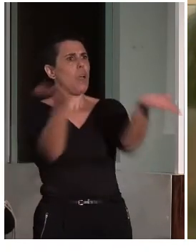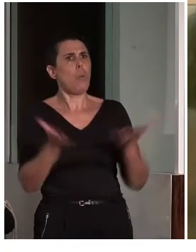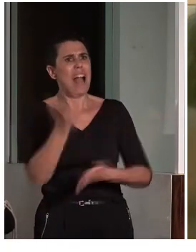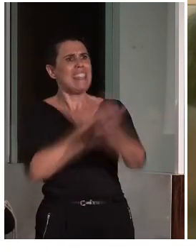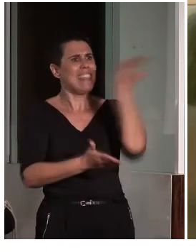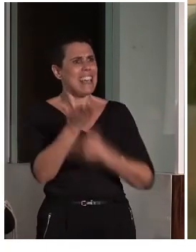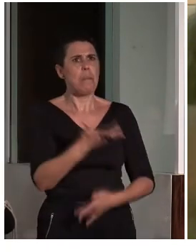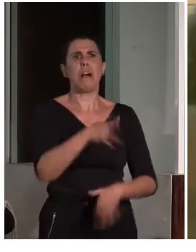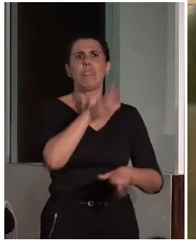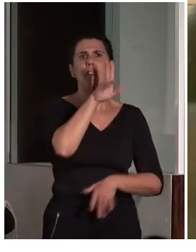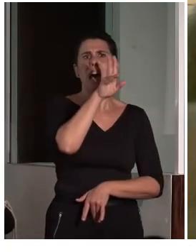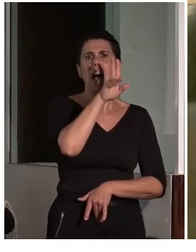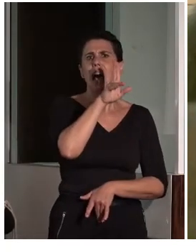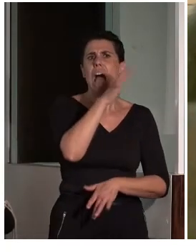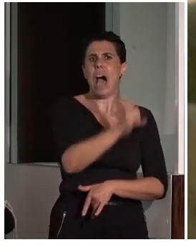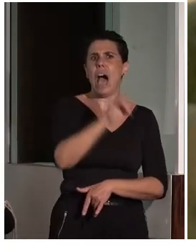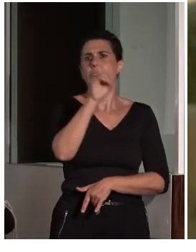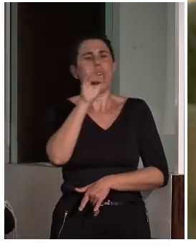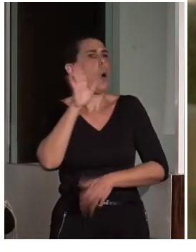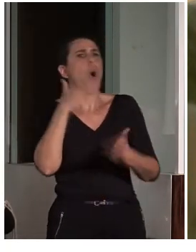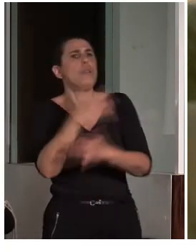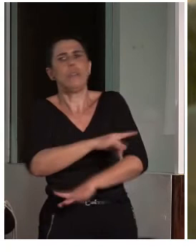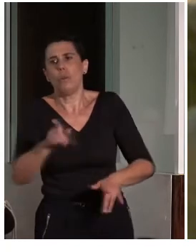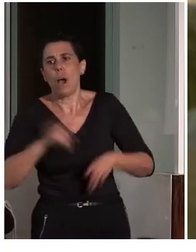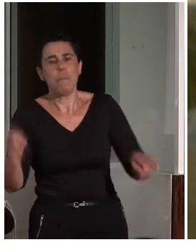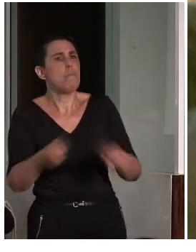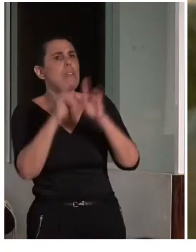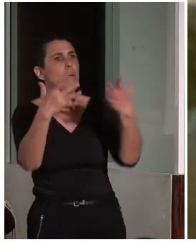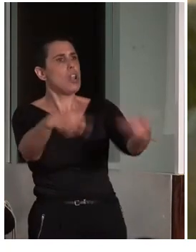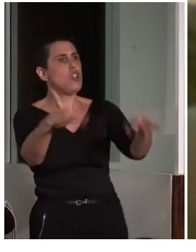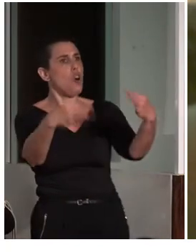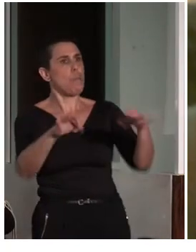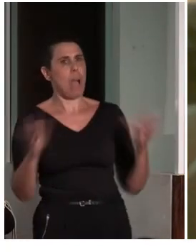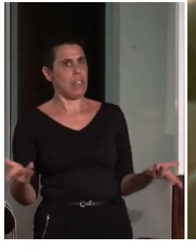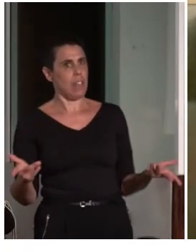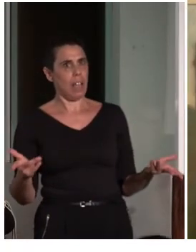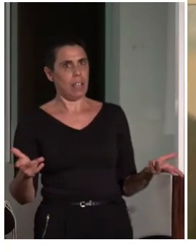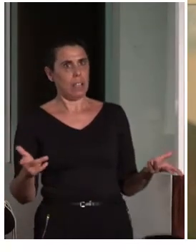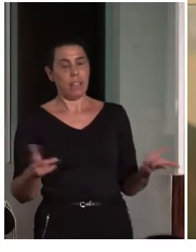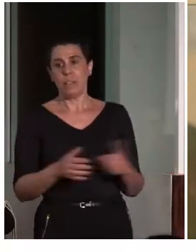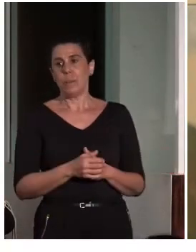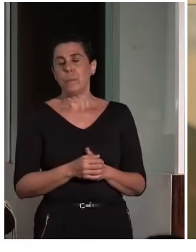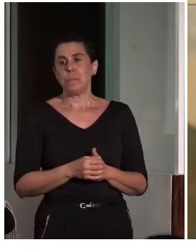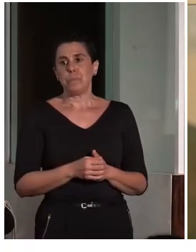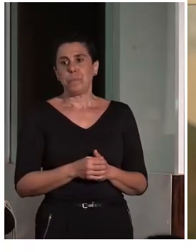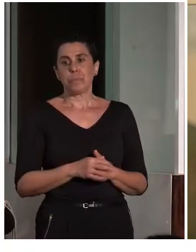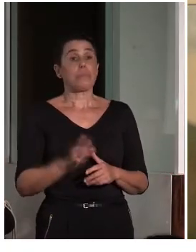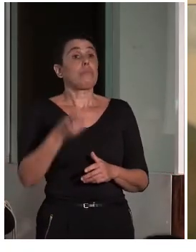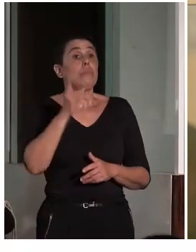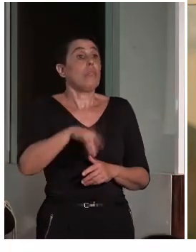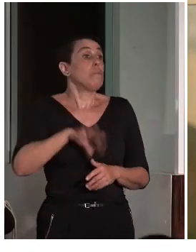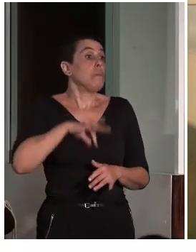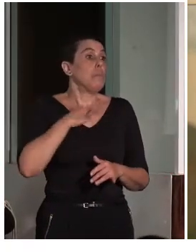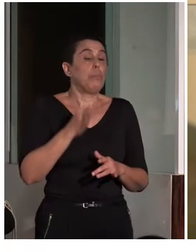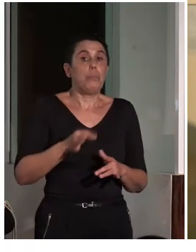lo mismo que ve todo el mundo en las mismas condiciones de igualdad, de normalidad y de seguridad. Y entonces, pues habría que, a lo mejor, eso,